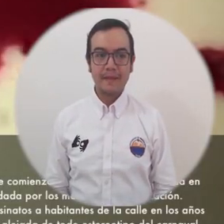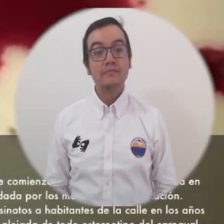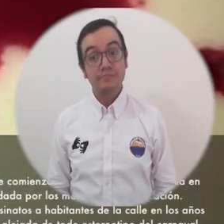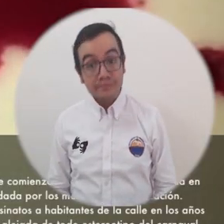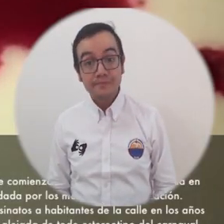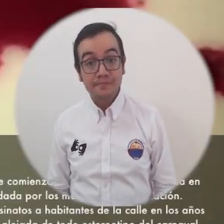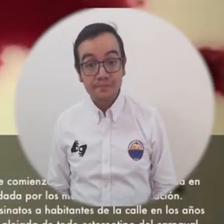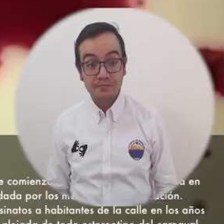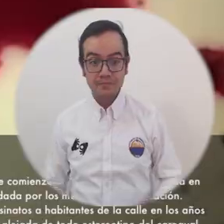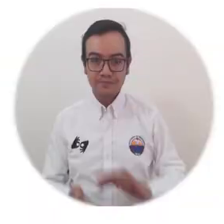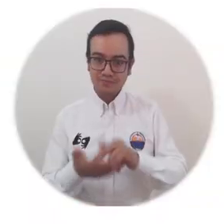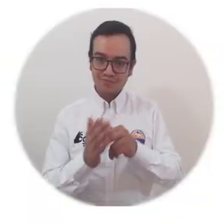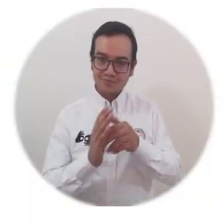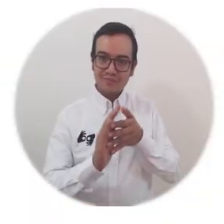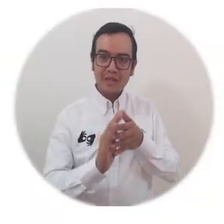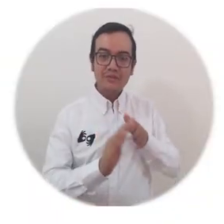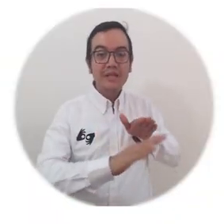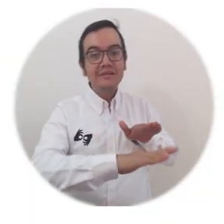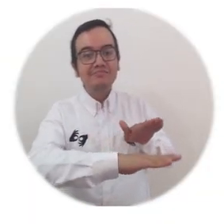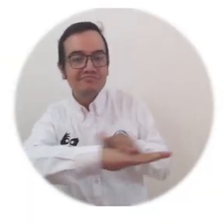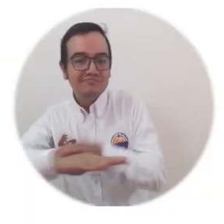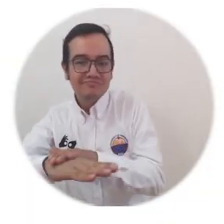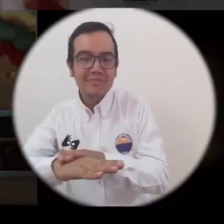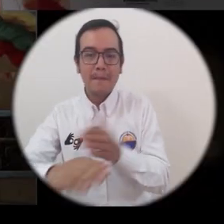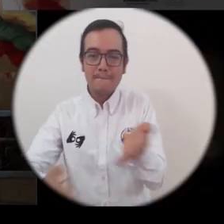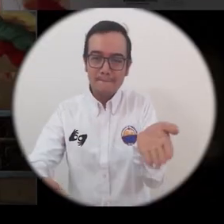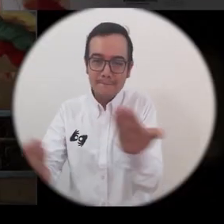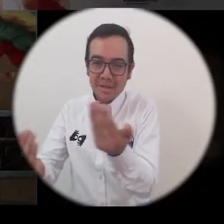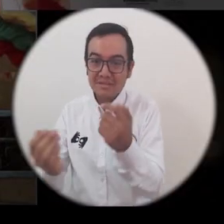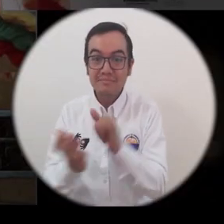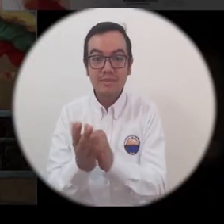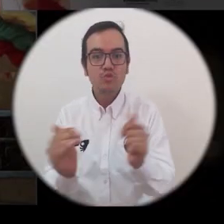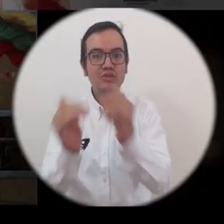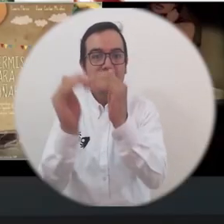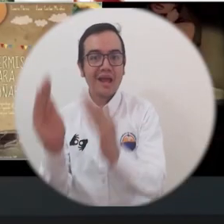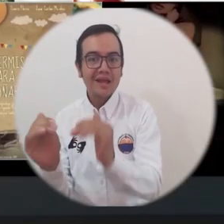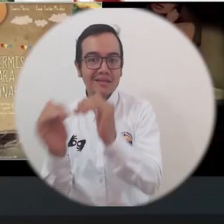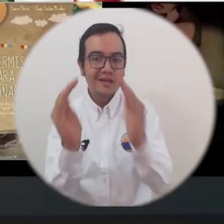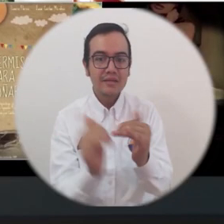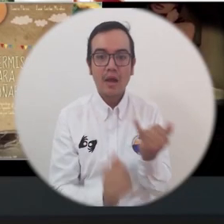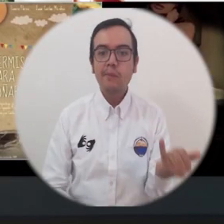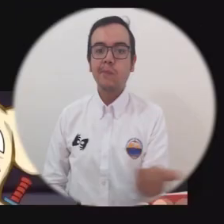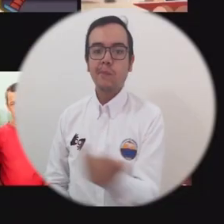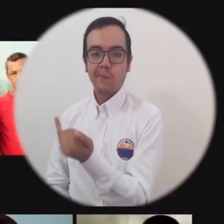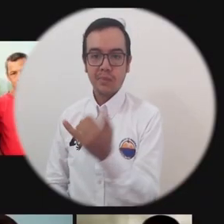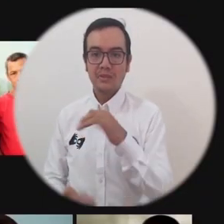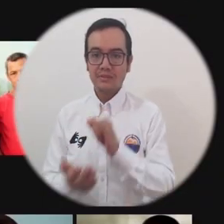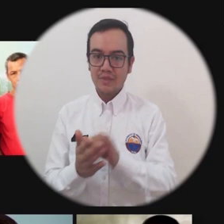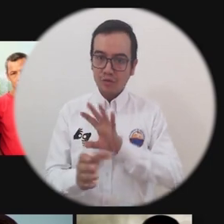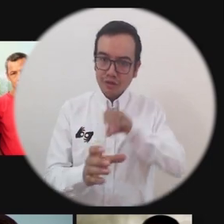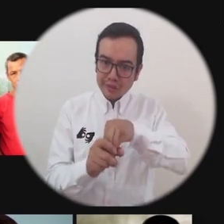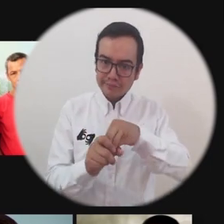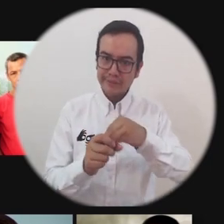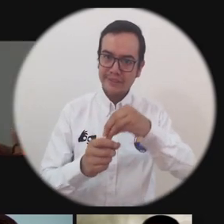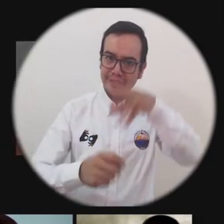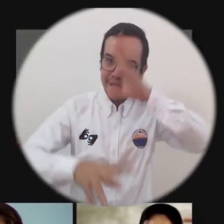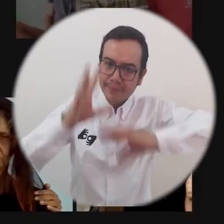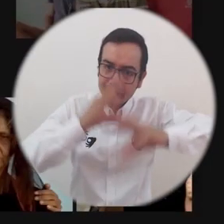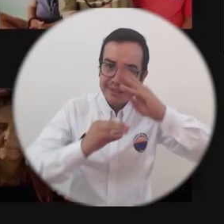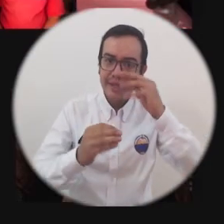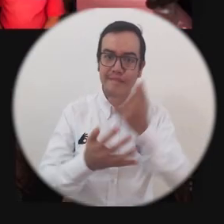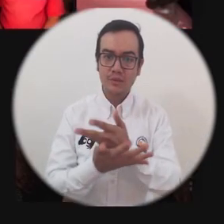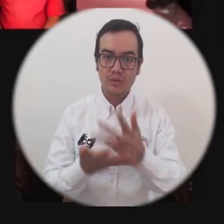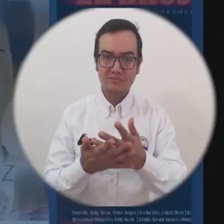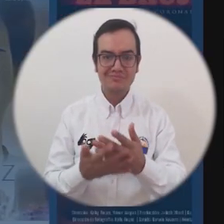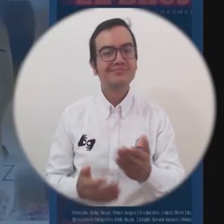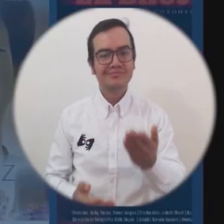entonces eso es una invitación para seguir trabajando desde casa para seguir educando desde casa sabemos que la universidad a través de los